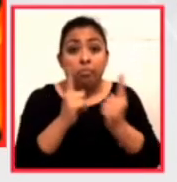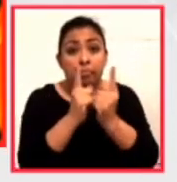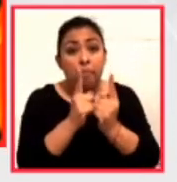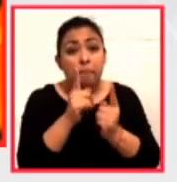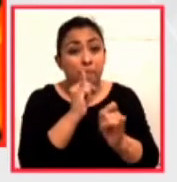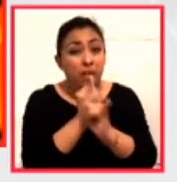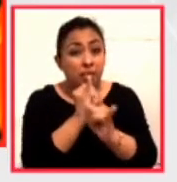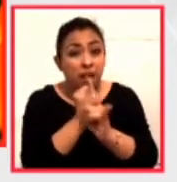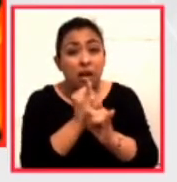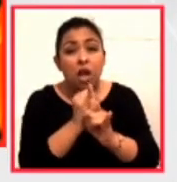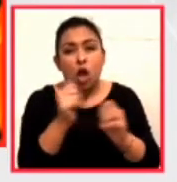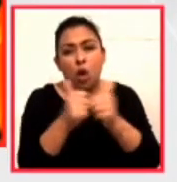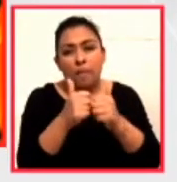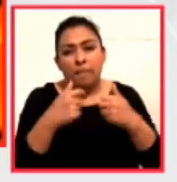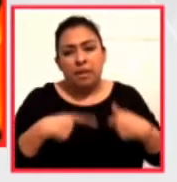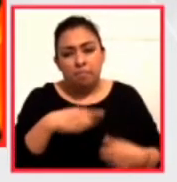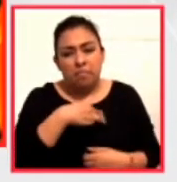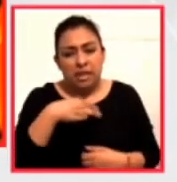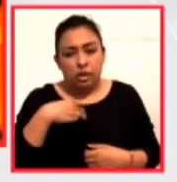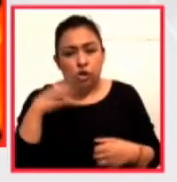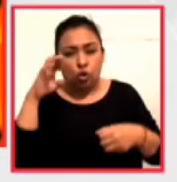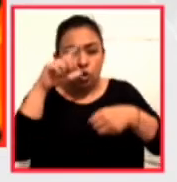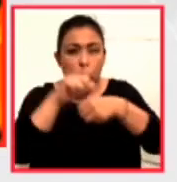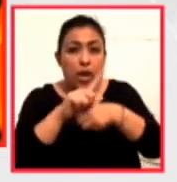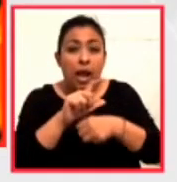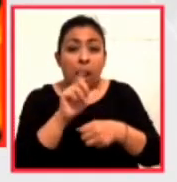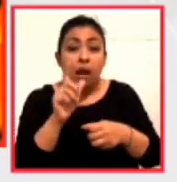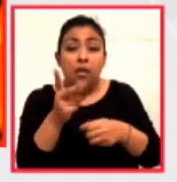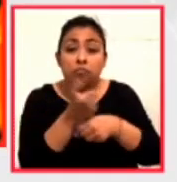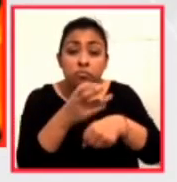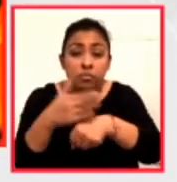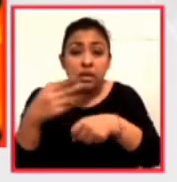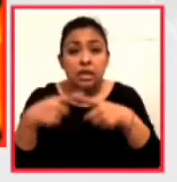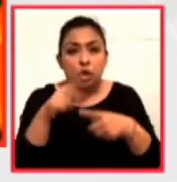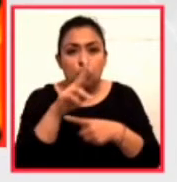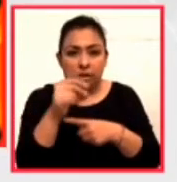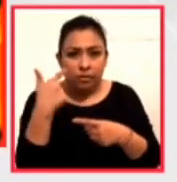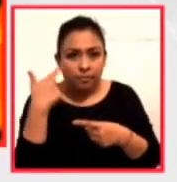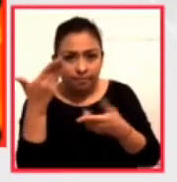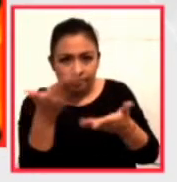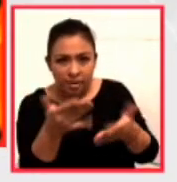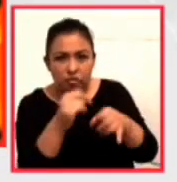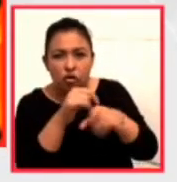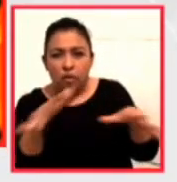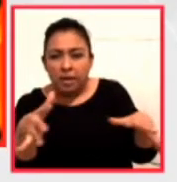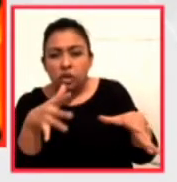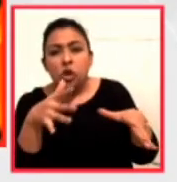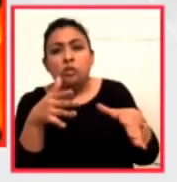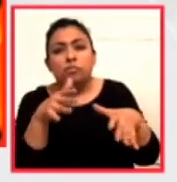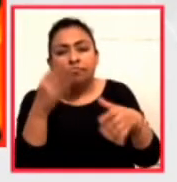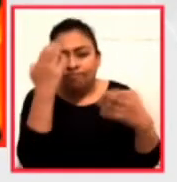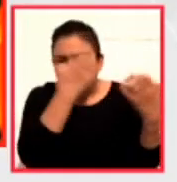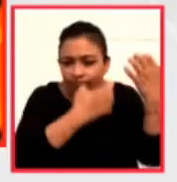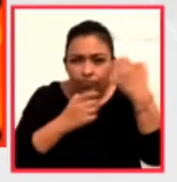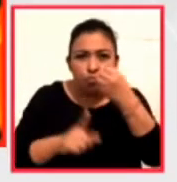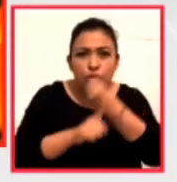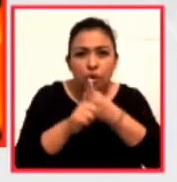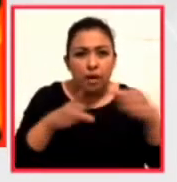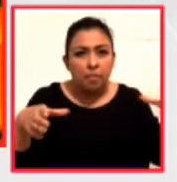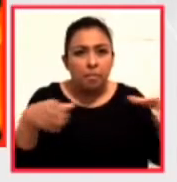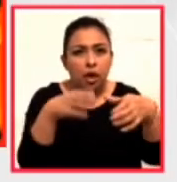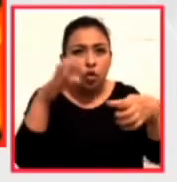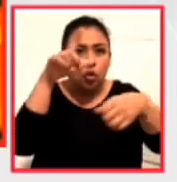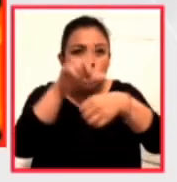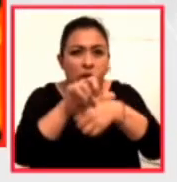Cultura convocado por la Unesco. Esto es parte de lo que sucedió para analizar las problemáticas que enfrenta el sector de cultura